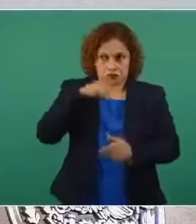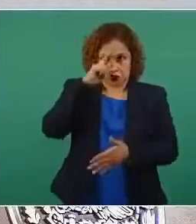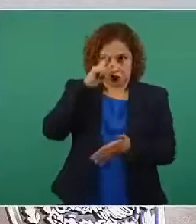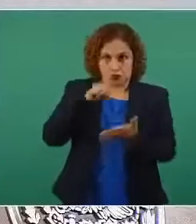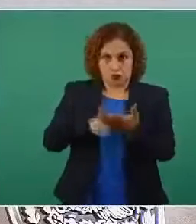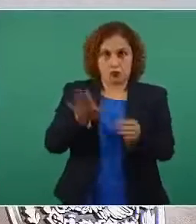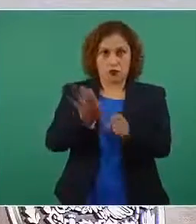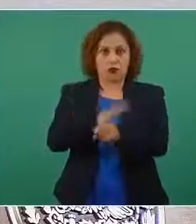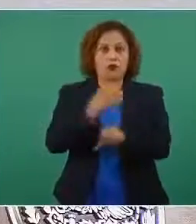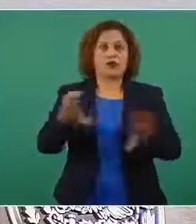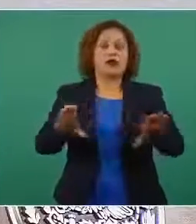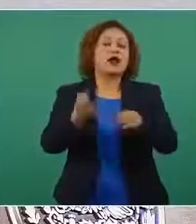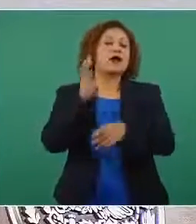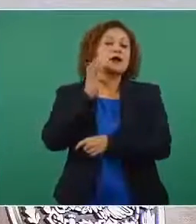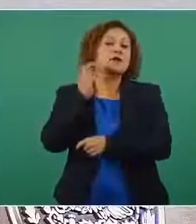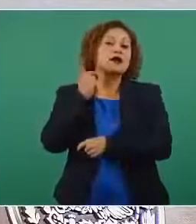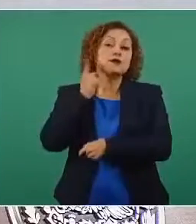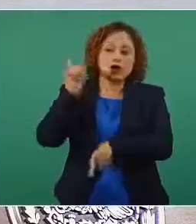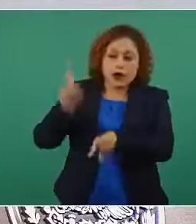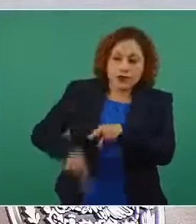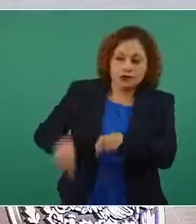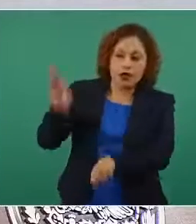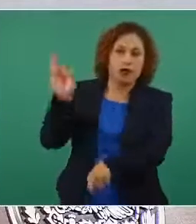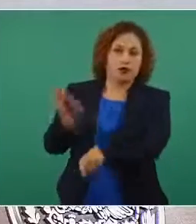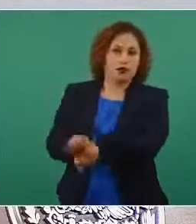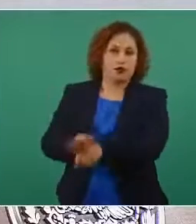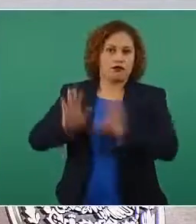porque se estaría cometiendo una injusticia,